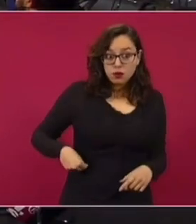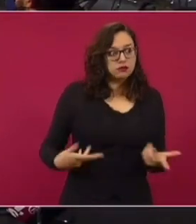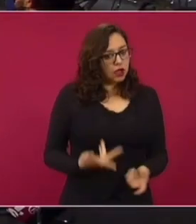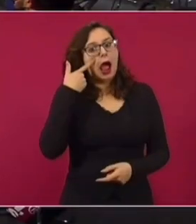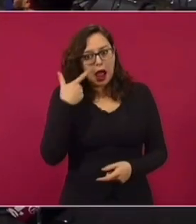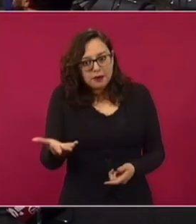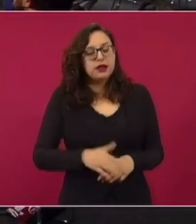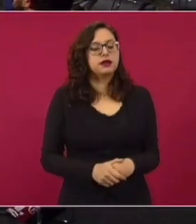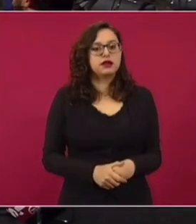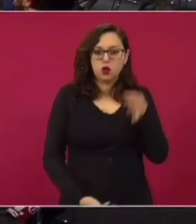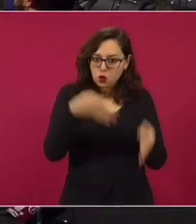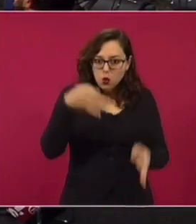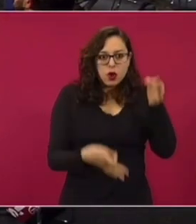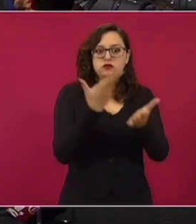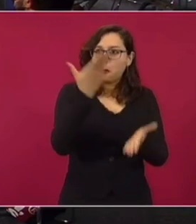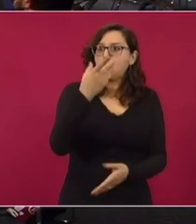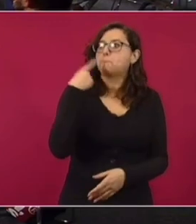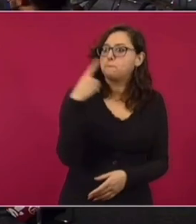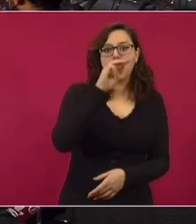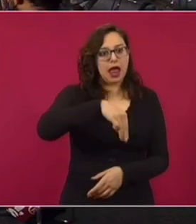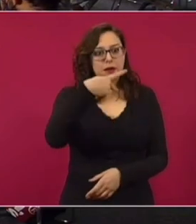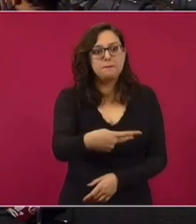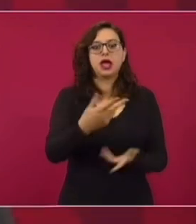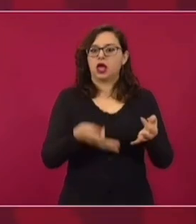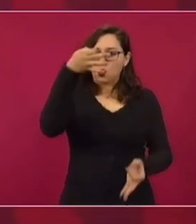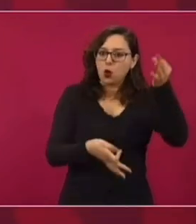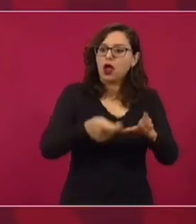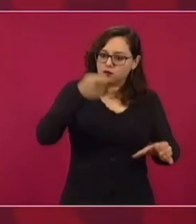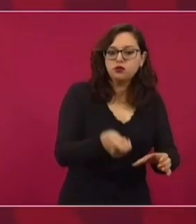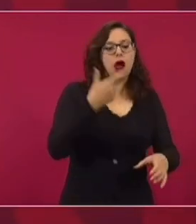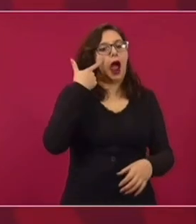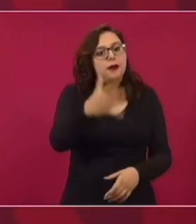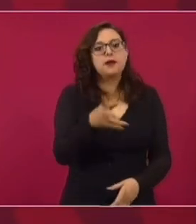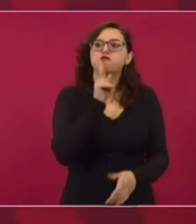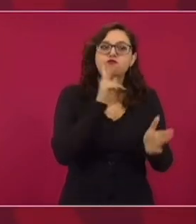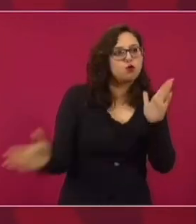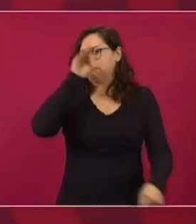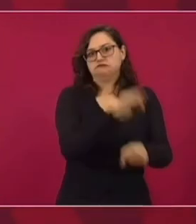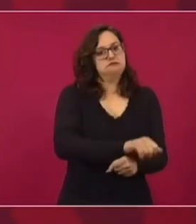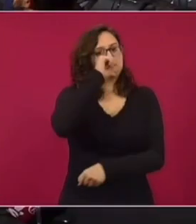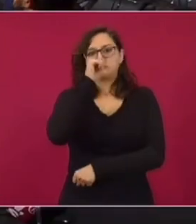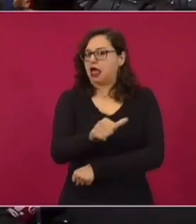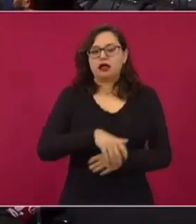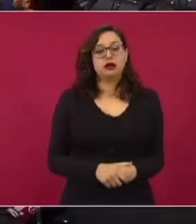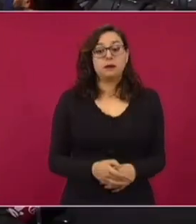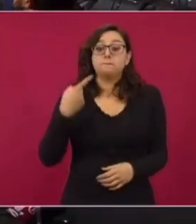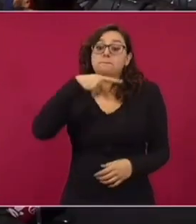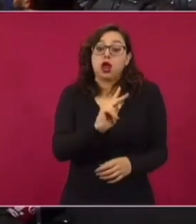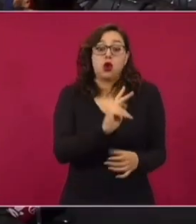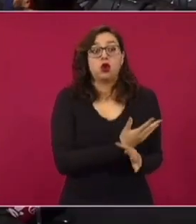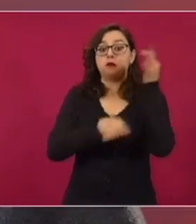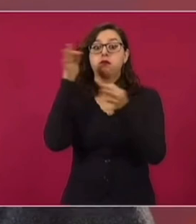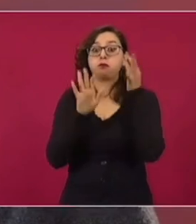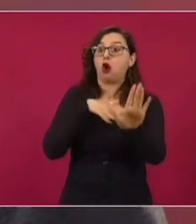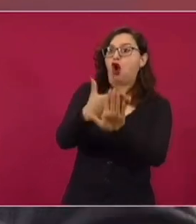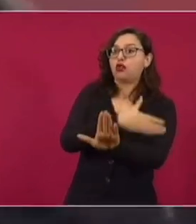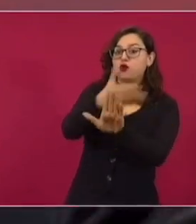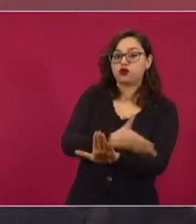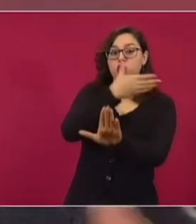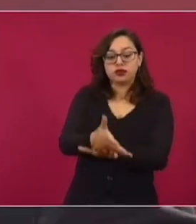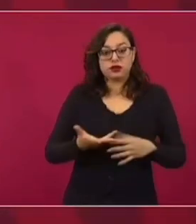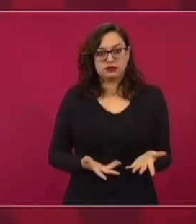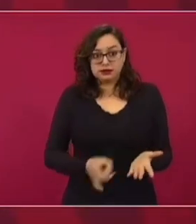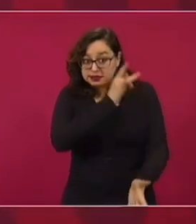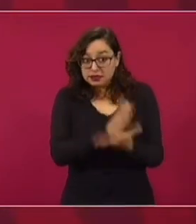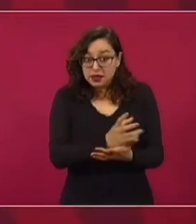pruebas, y está en el Ministerio Público, está en el juez, está acusado, pues ¿cómo lo vamos a defender? Pero nada más por la campaña mediática, por el